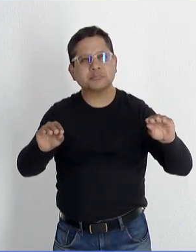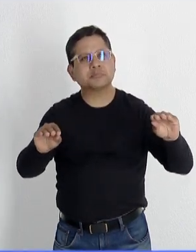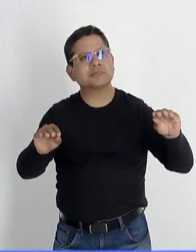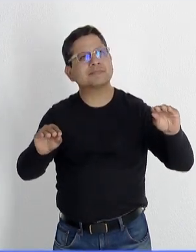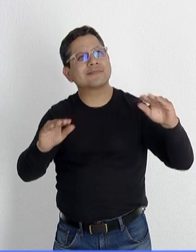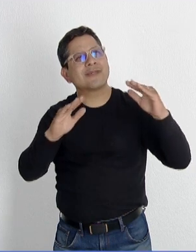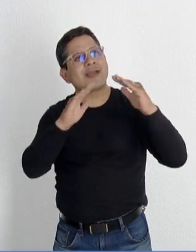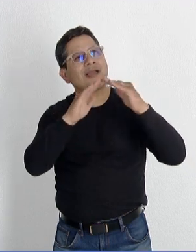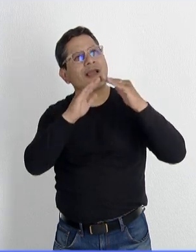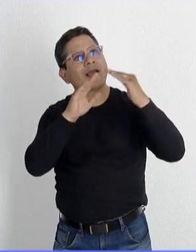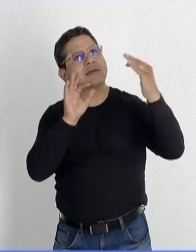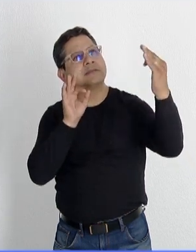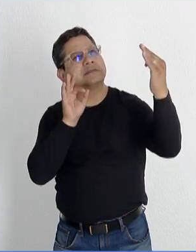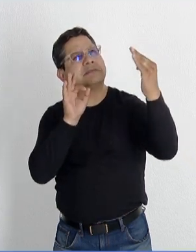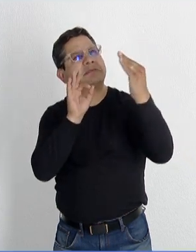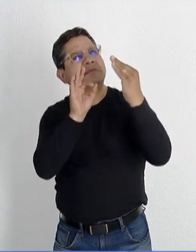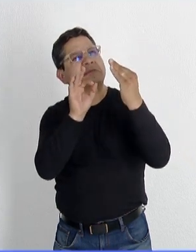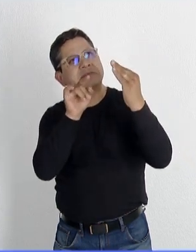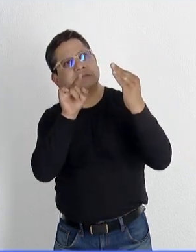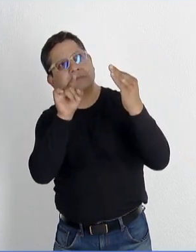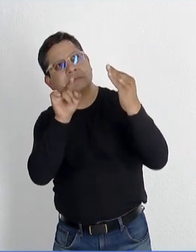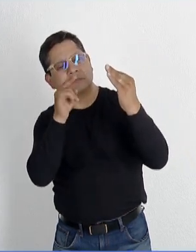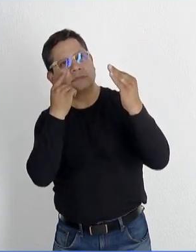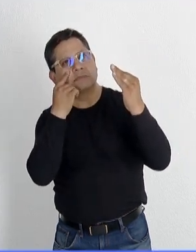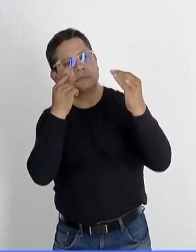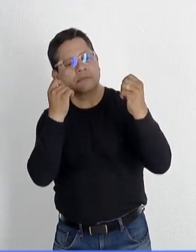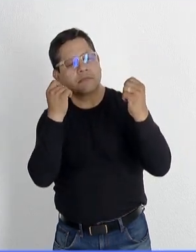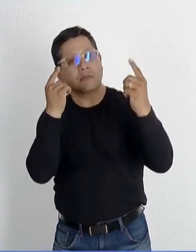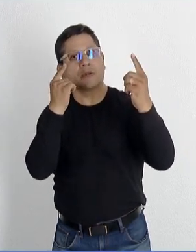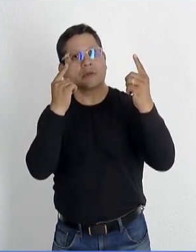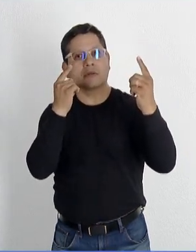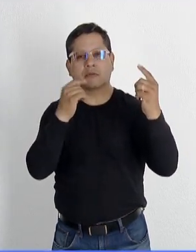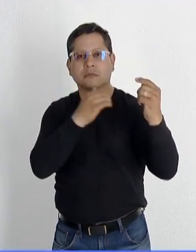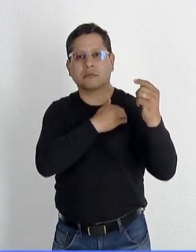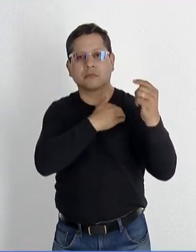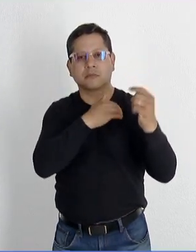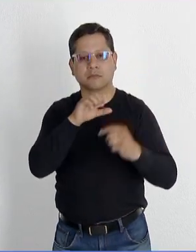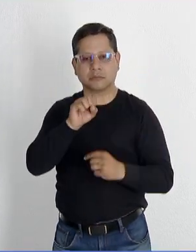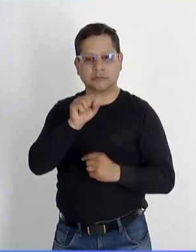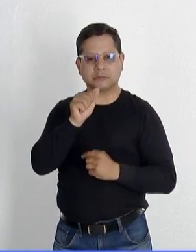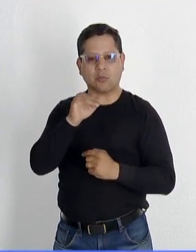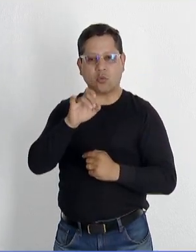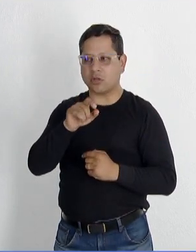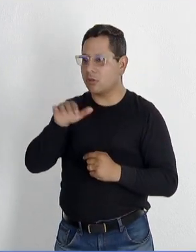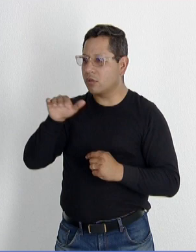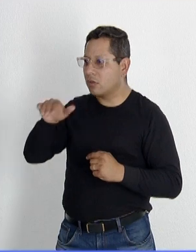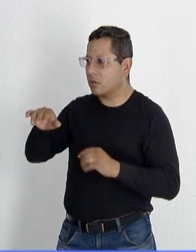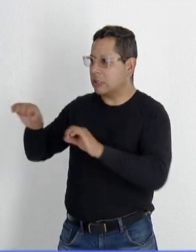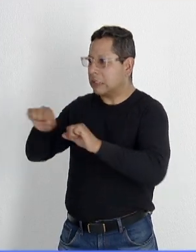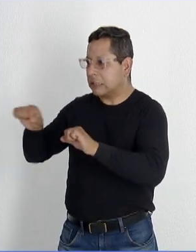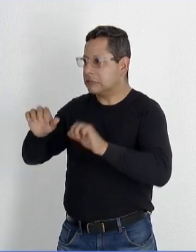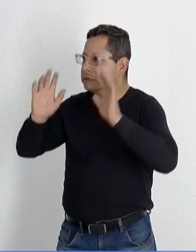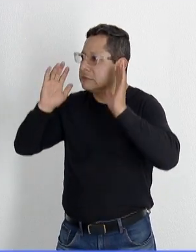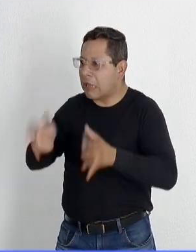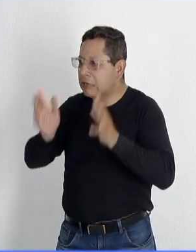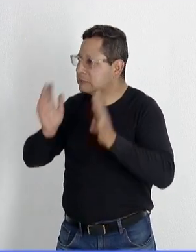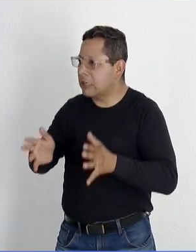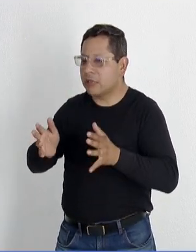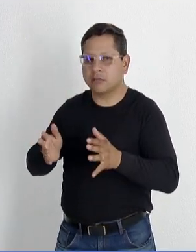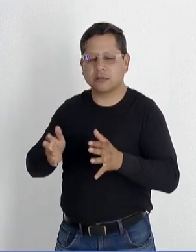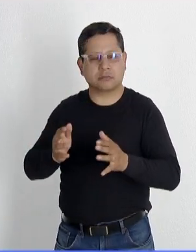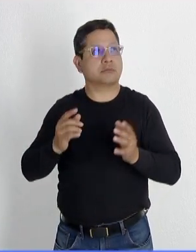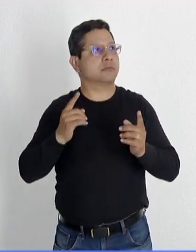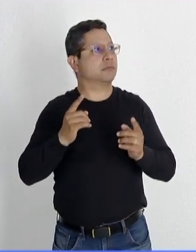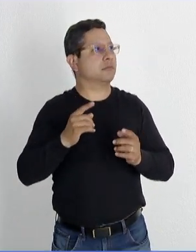pórtico que da entrada a mi casa de Arumuro, frente al volcán, cuando fui despertado por Samuel que en voz baja me dijo, doctor, doctor, ya